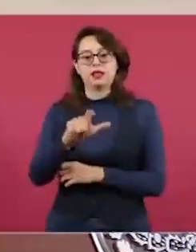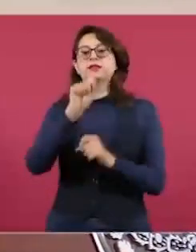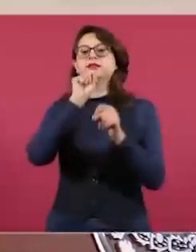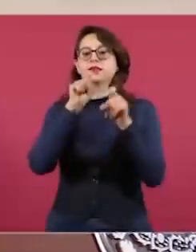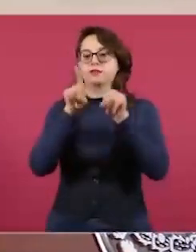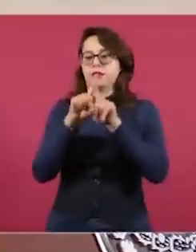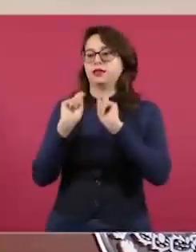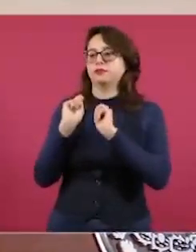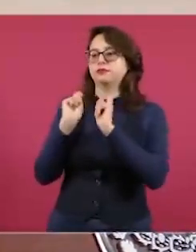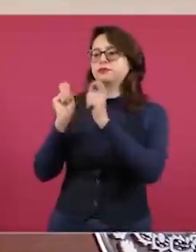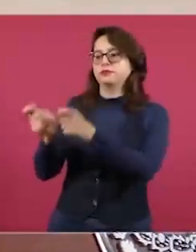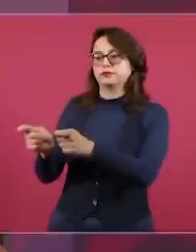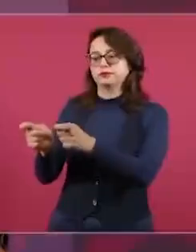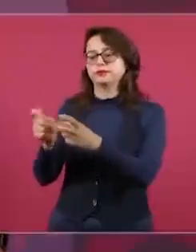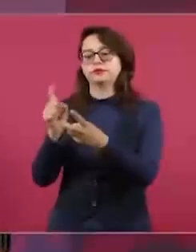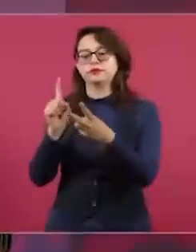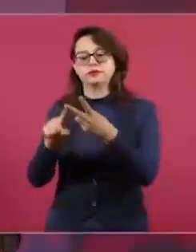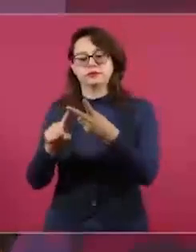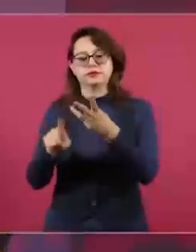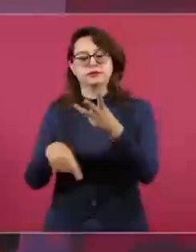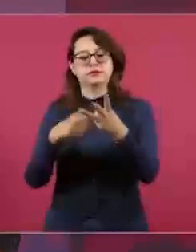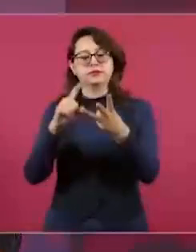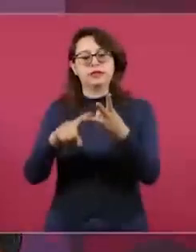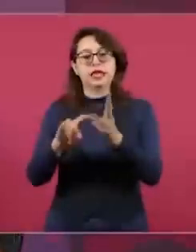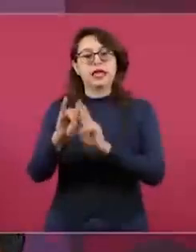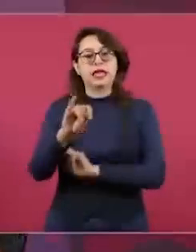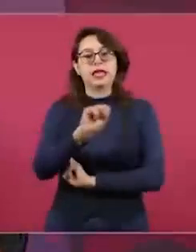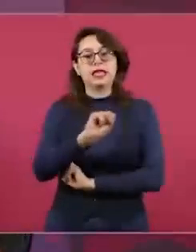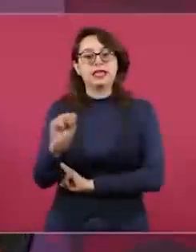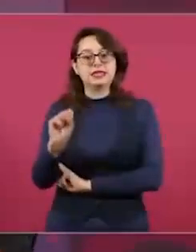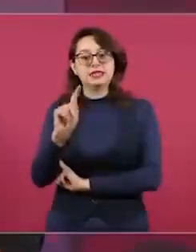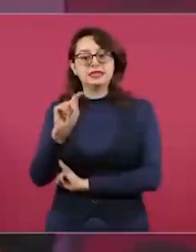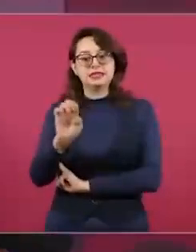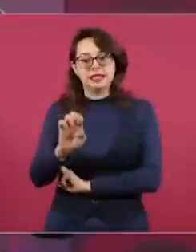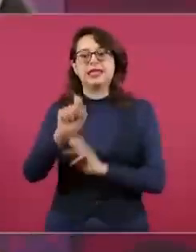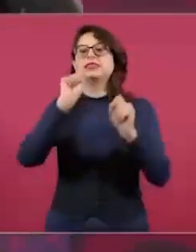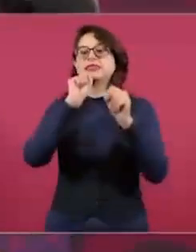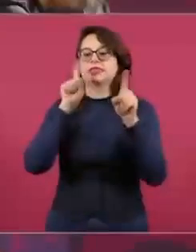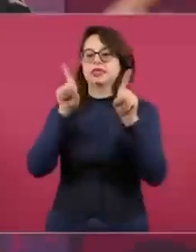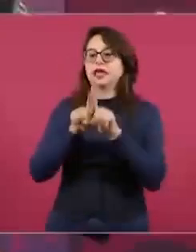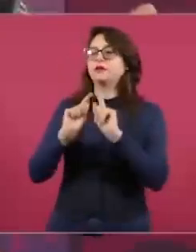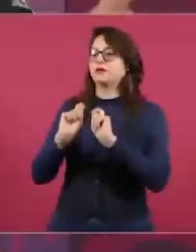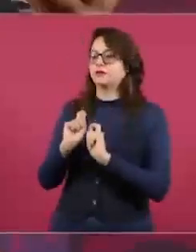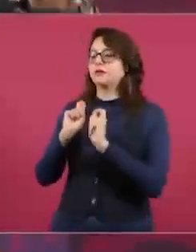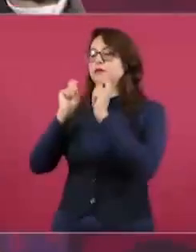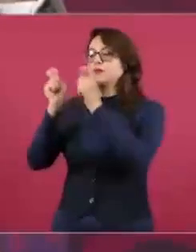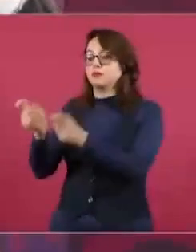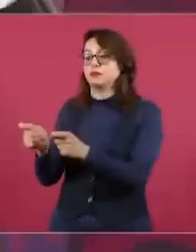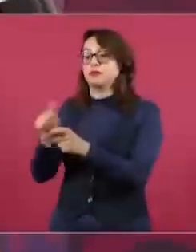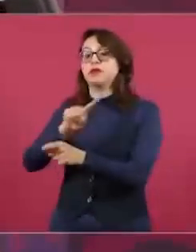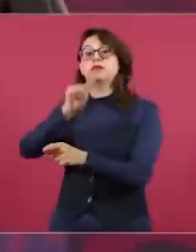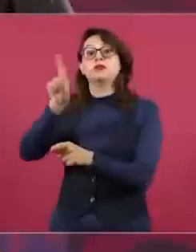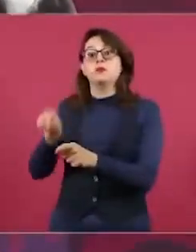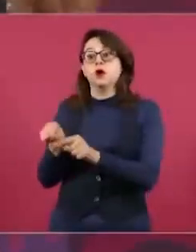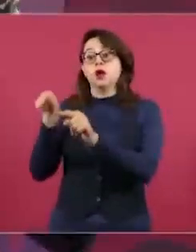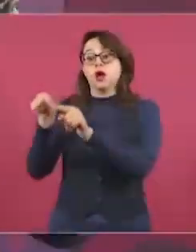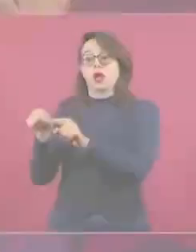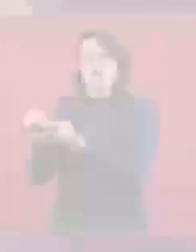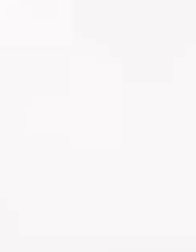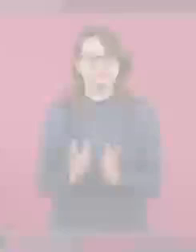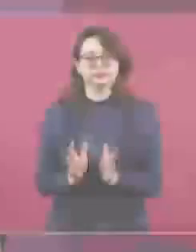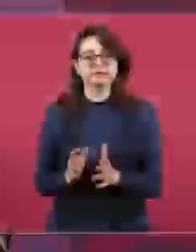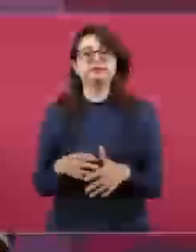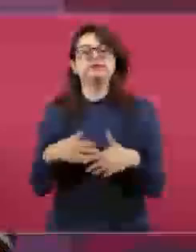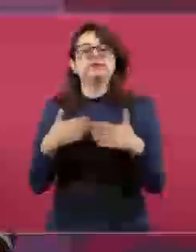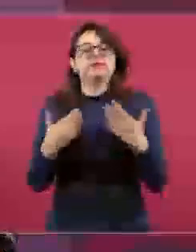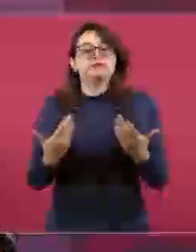que ella a su vez se lo pasa a Yunes.